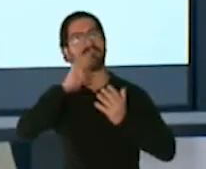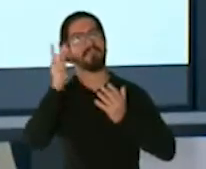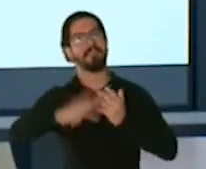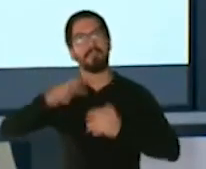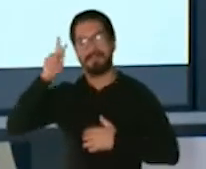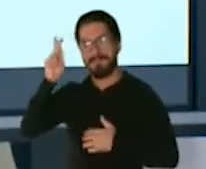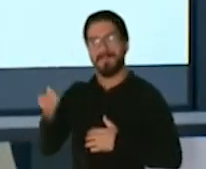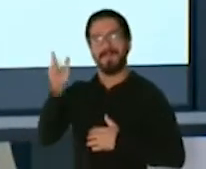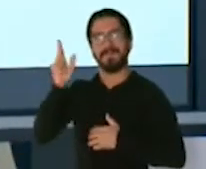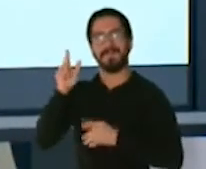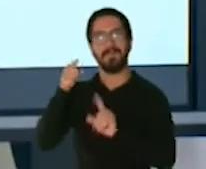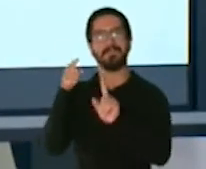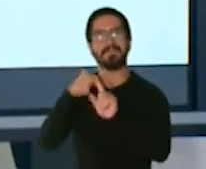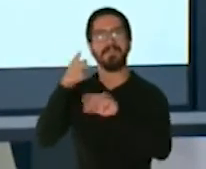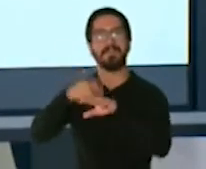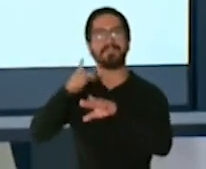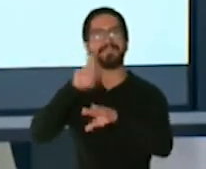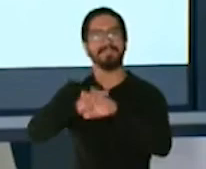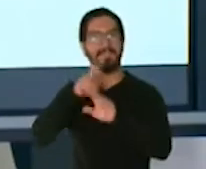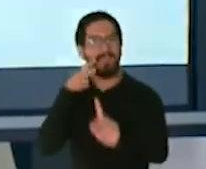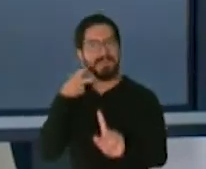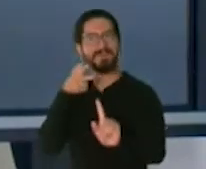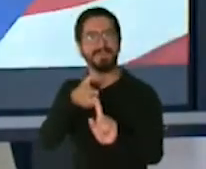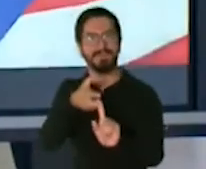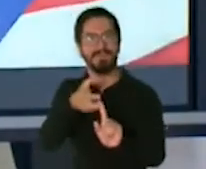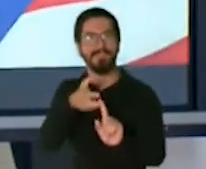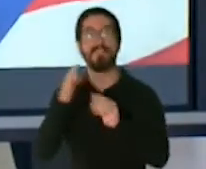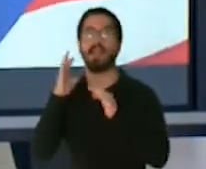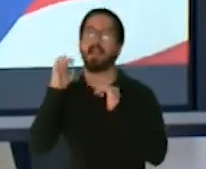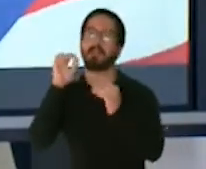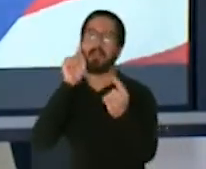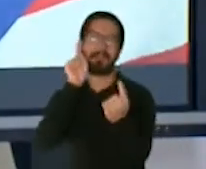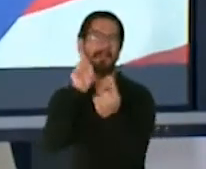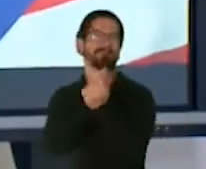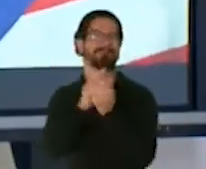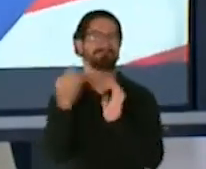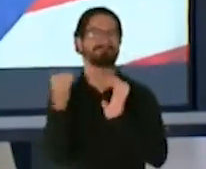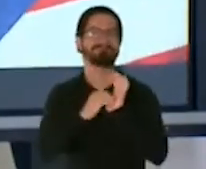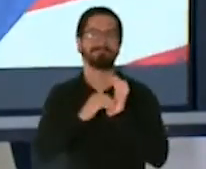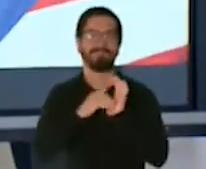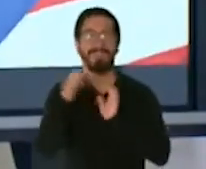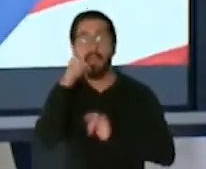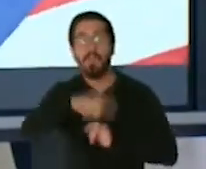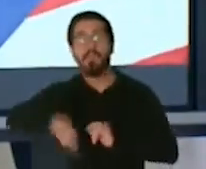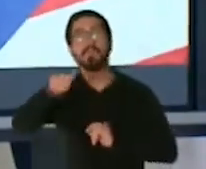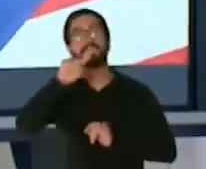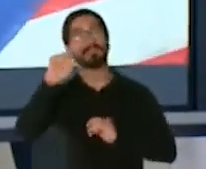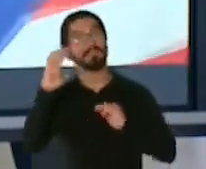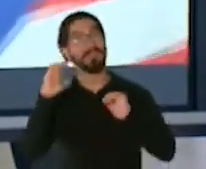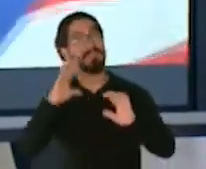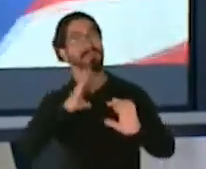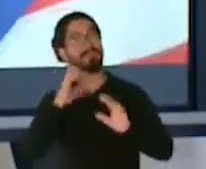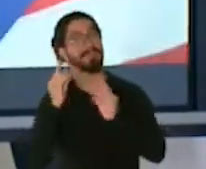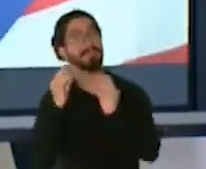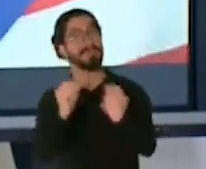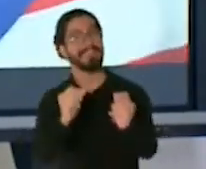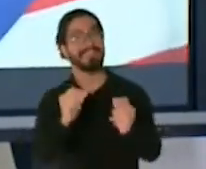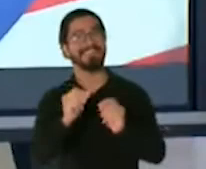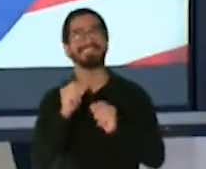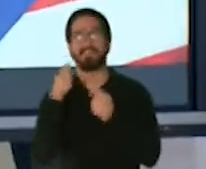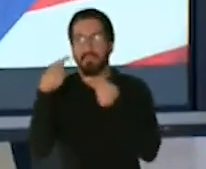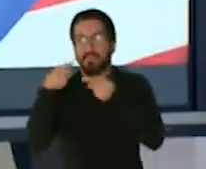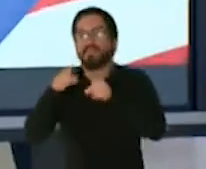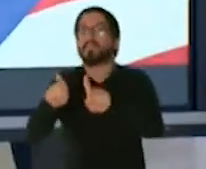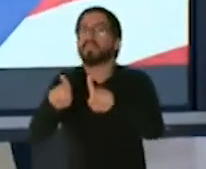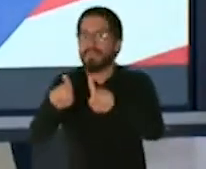histórica misión Puerto Rico se vacuna será hasta una próxima ocasión que estén todos bien y en lo que se vacunan por